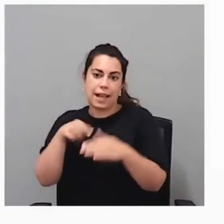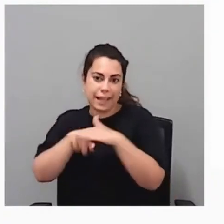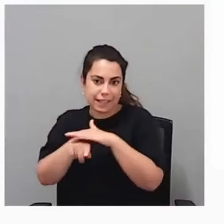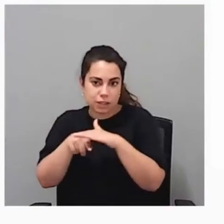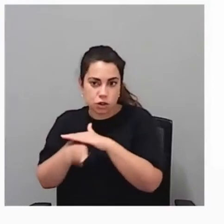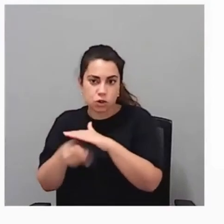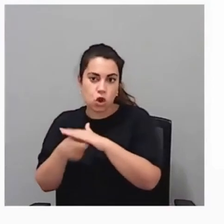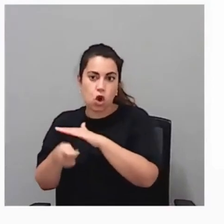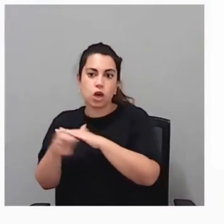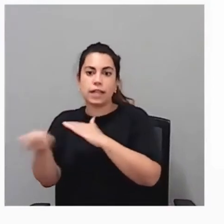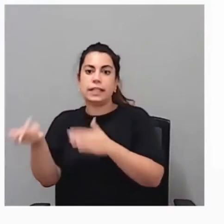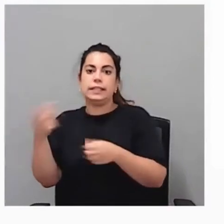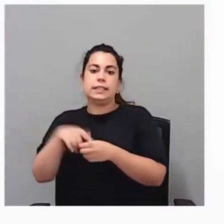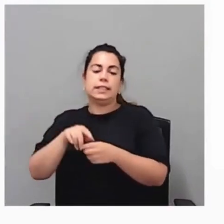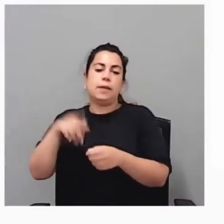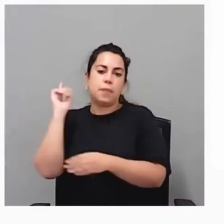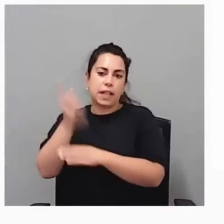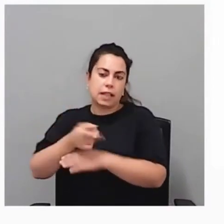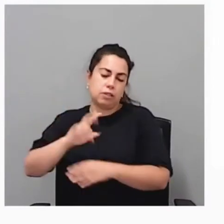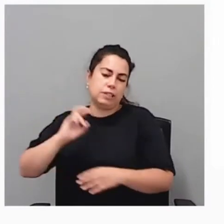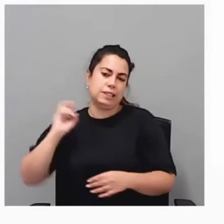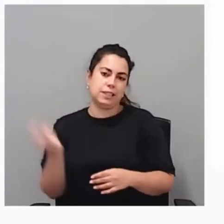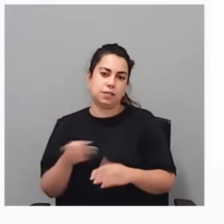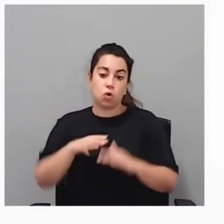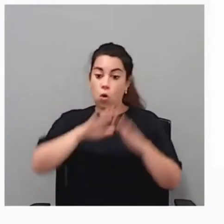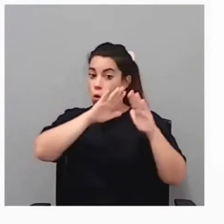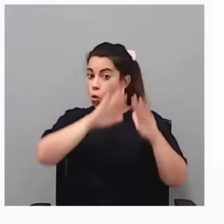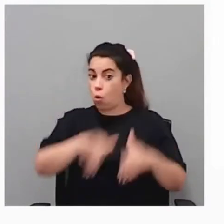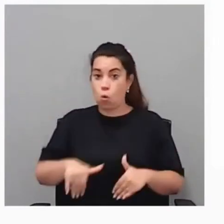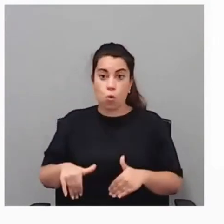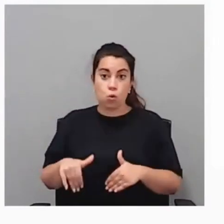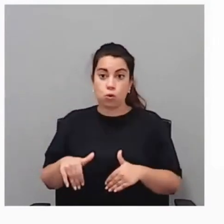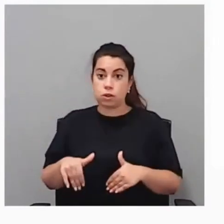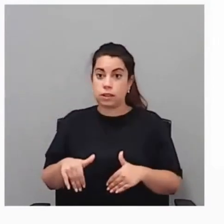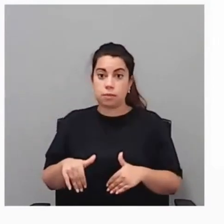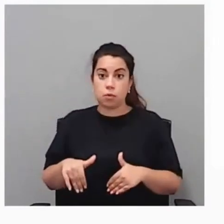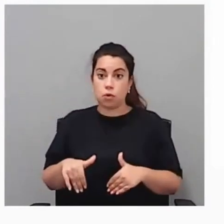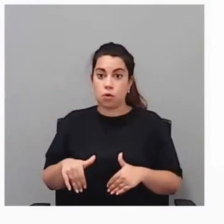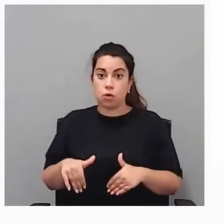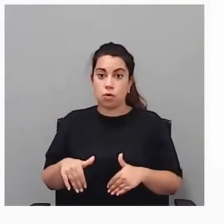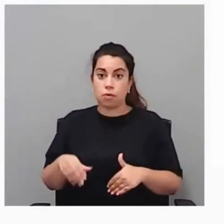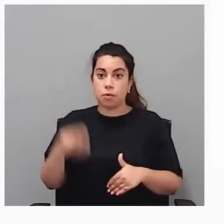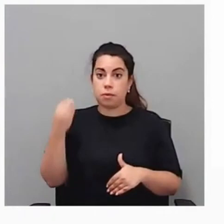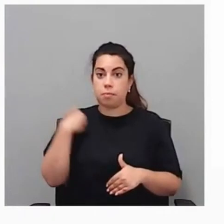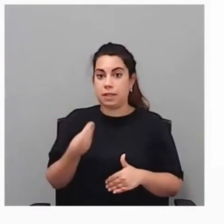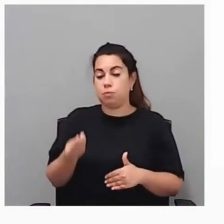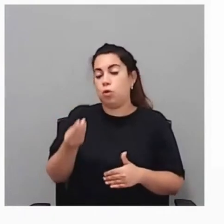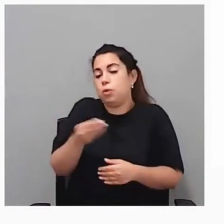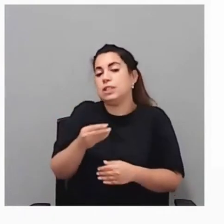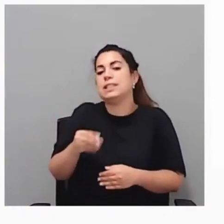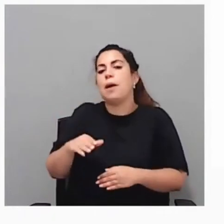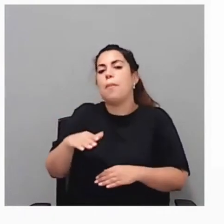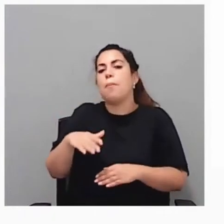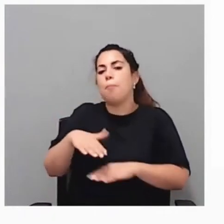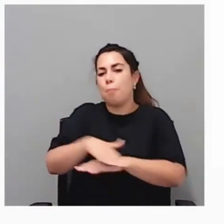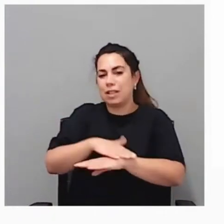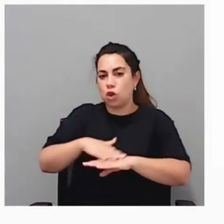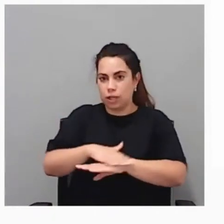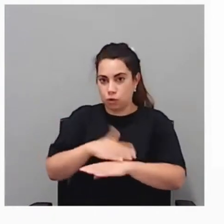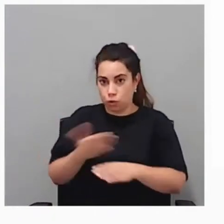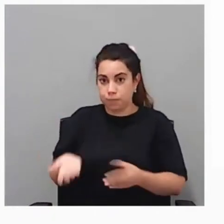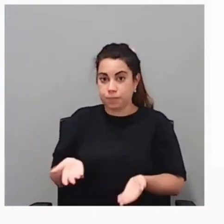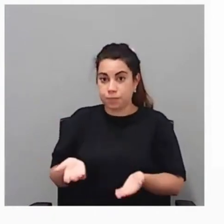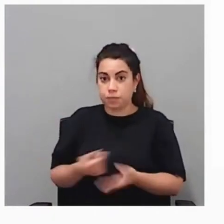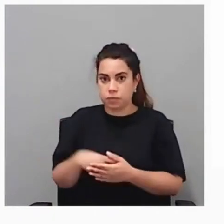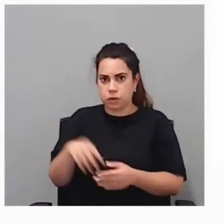desarrollo, la dirección... Y, en última instancia, el órgano máximo de gestión, que es el patronato. Pero eso es el aro último. Uno cuando mira una diana, lo que ve